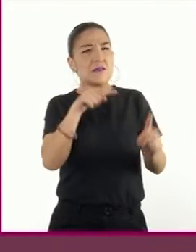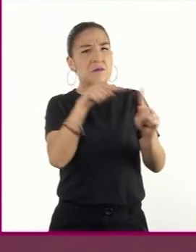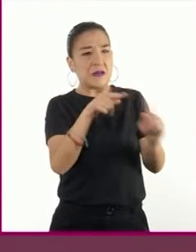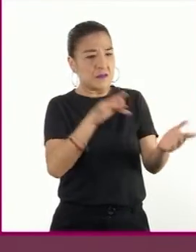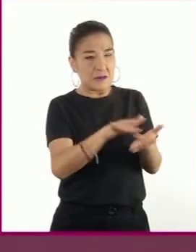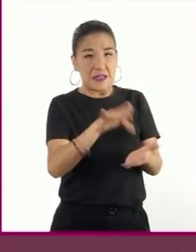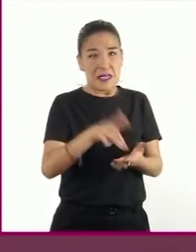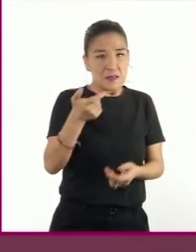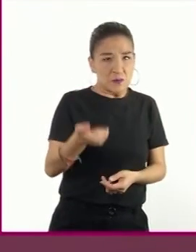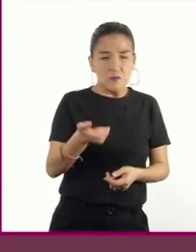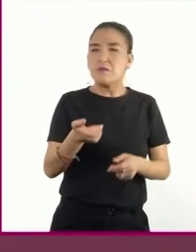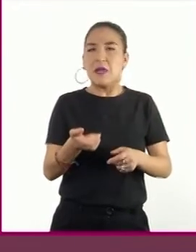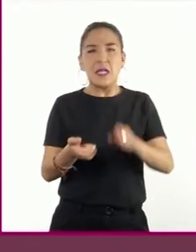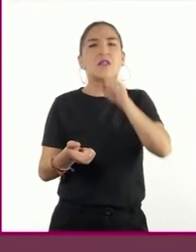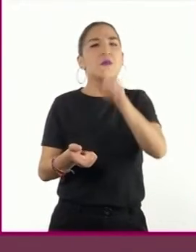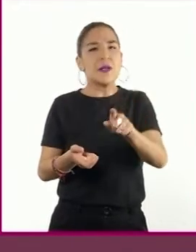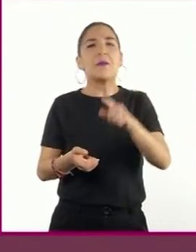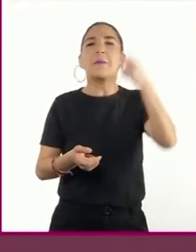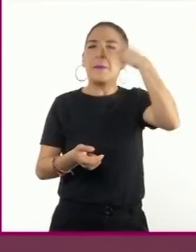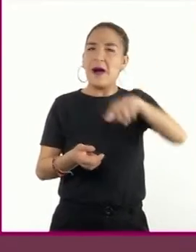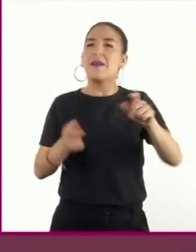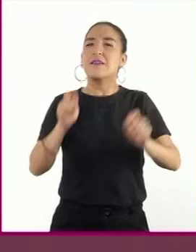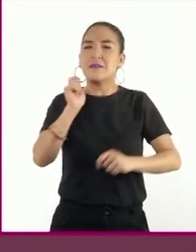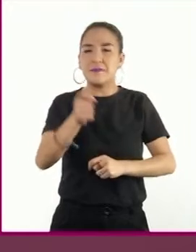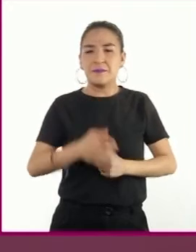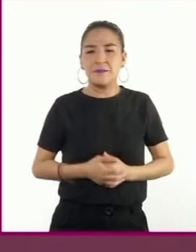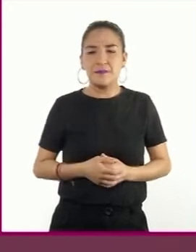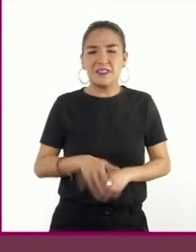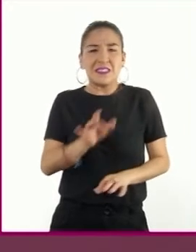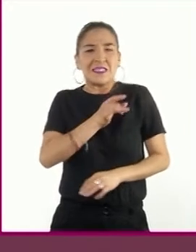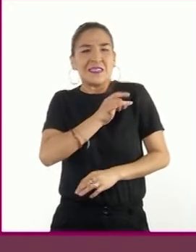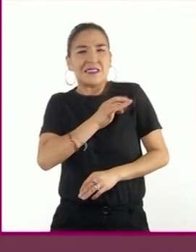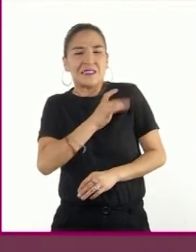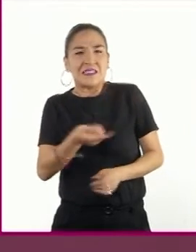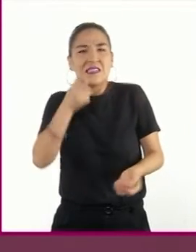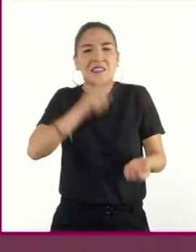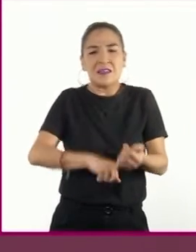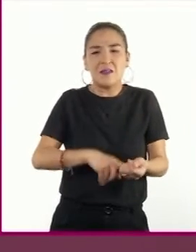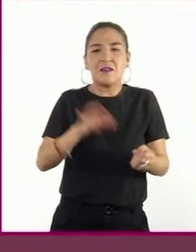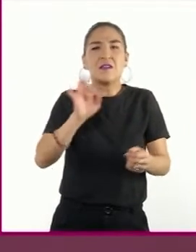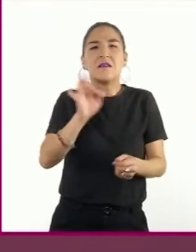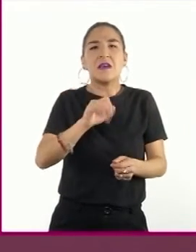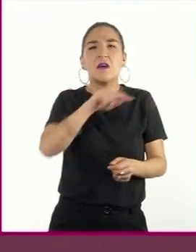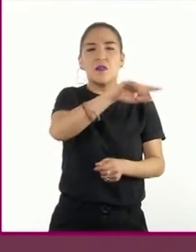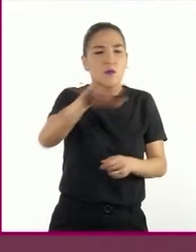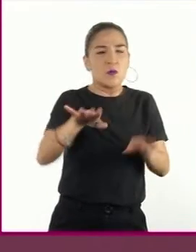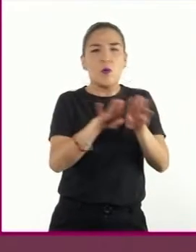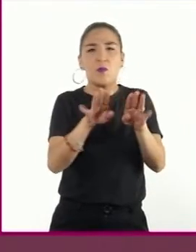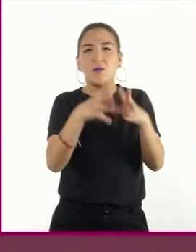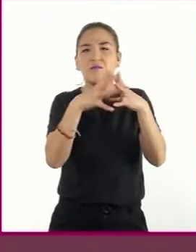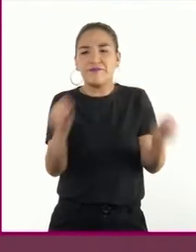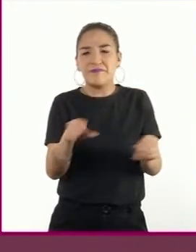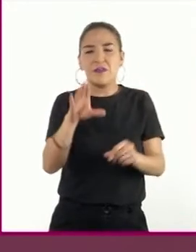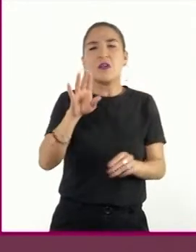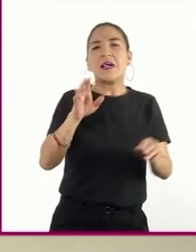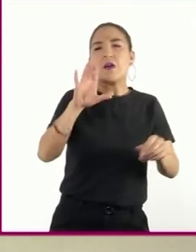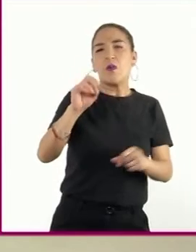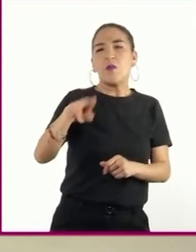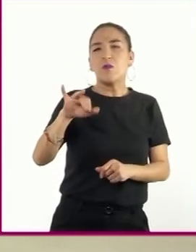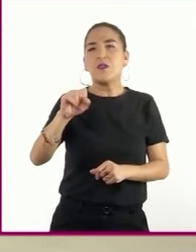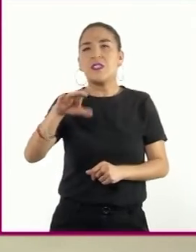económico, estuvo motivado también por el temor a la extensión del comunismo en Europa Occidental.